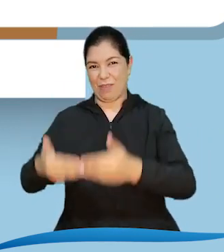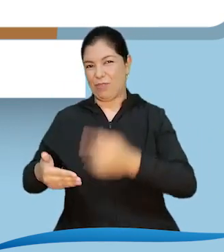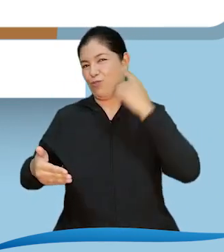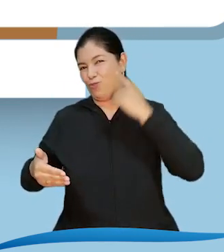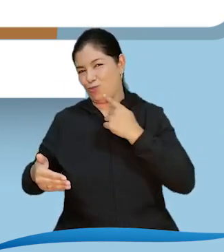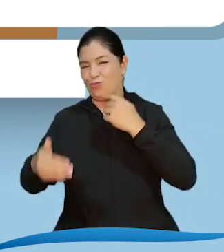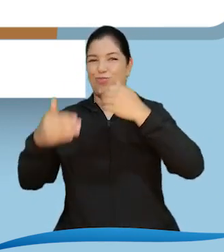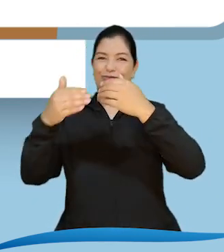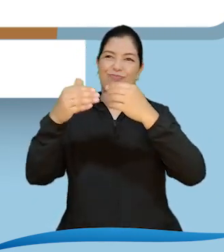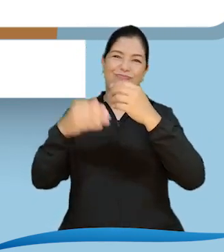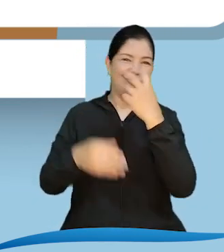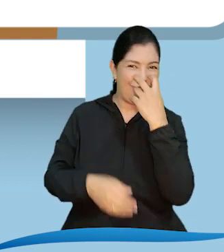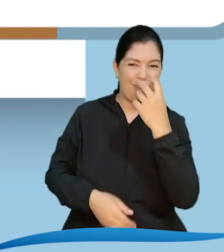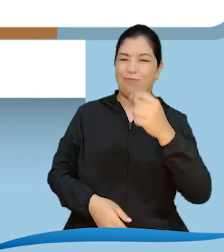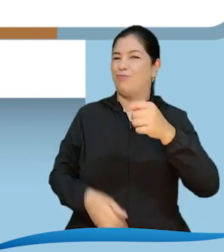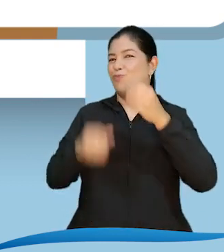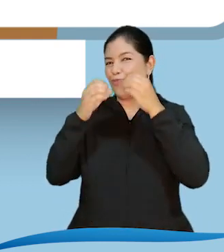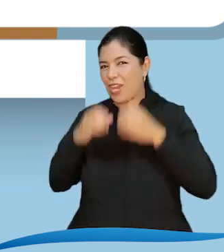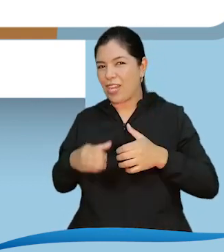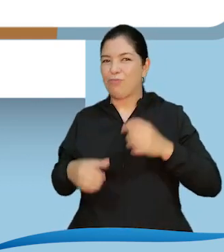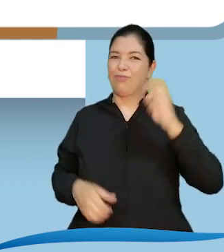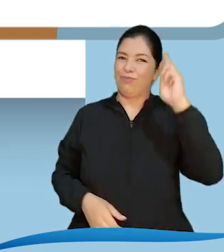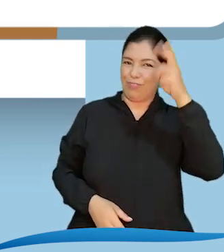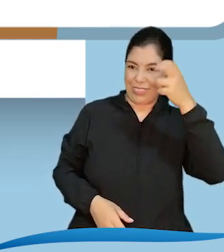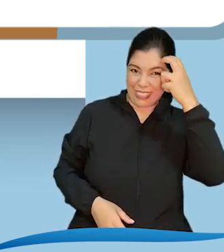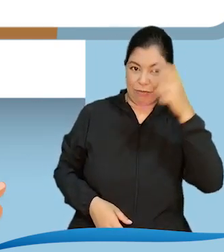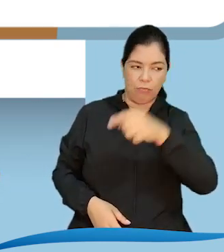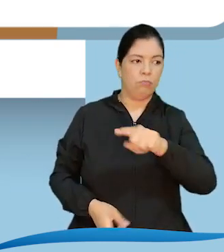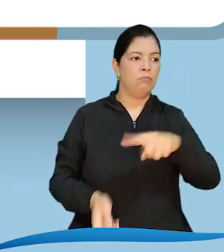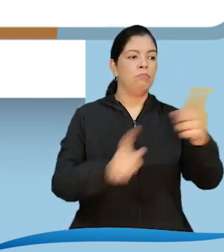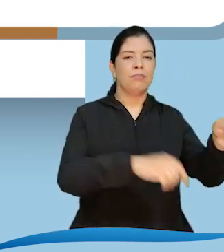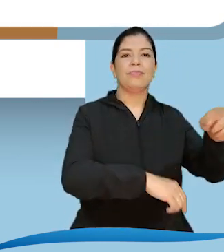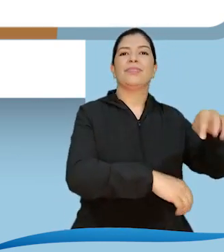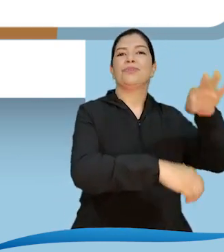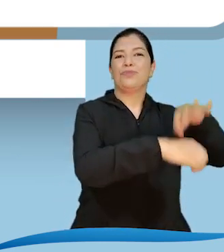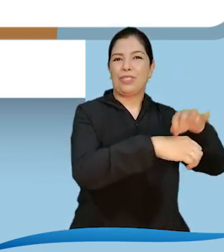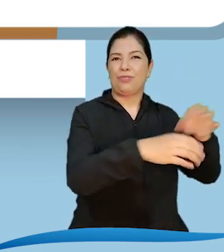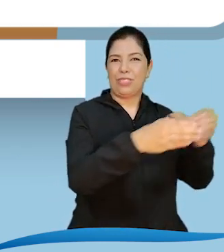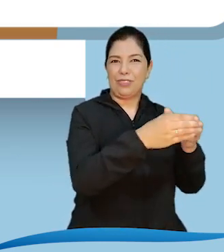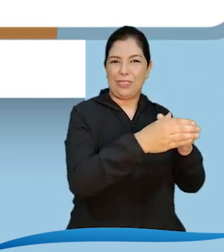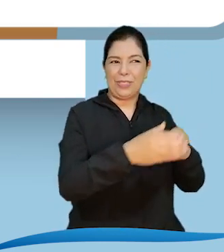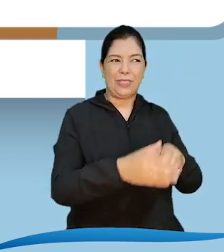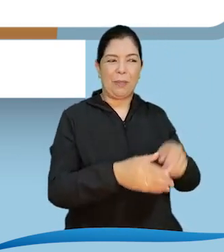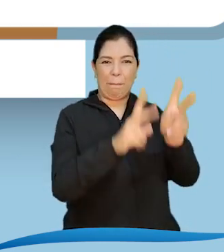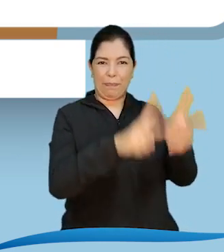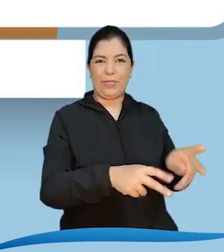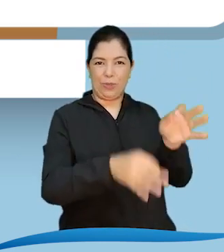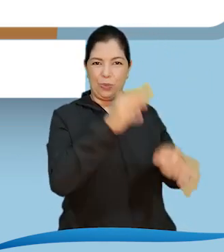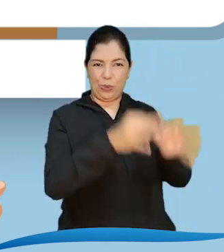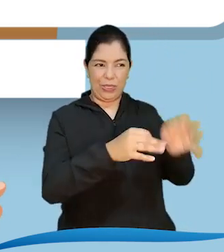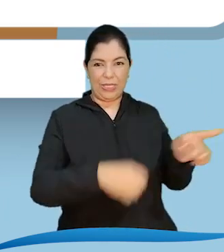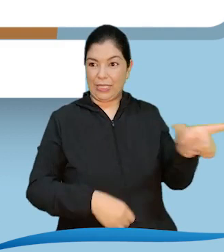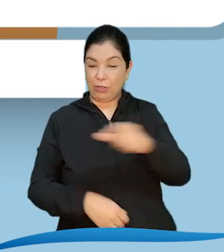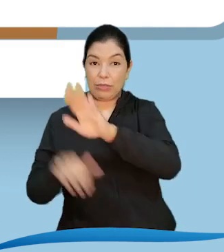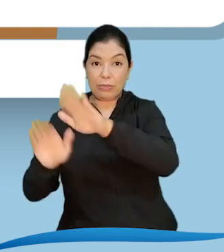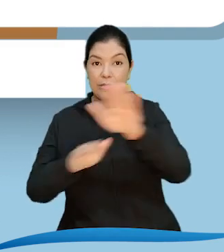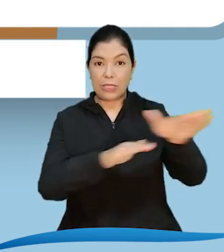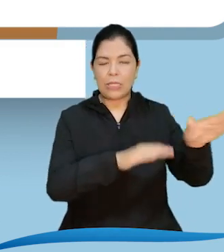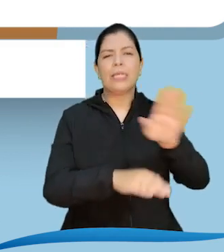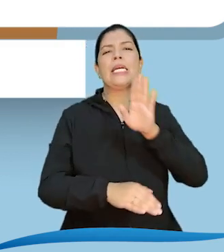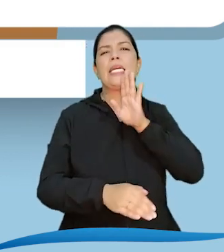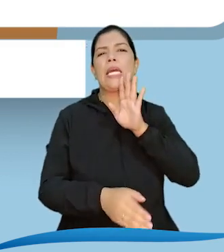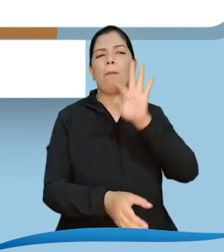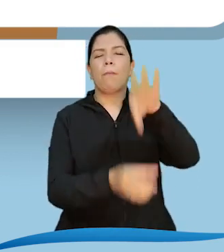actuación gira en torno al tema de discapacidad Que hagan parte de los comités municipales o locales de discapacidad Son